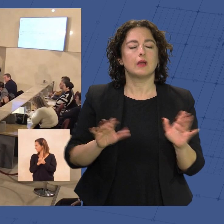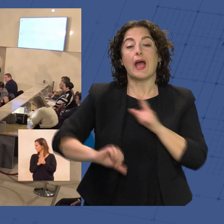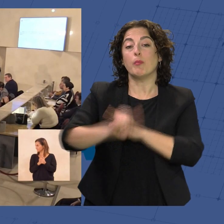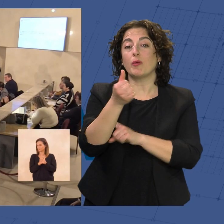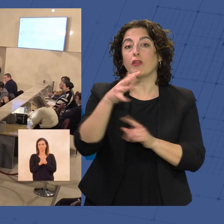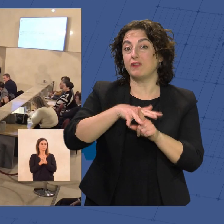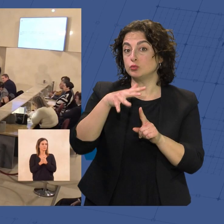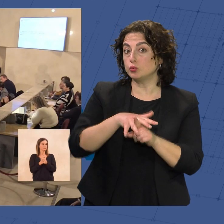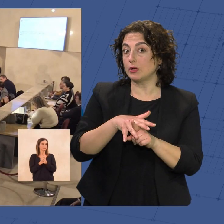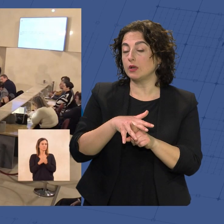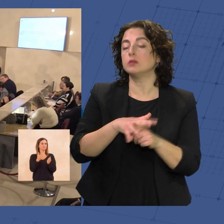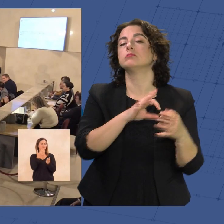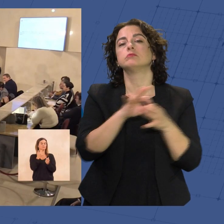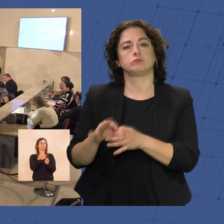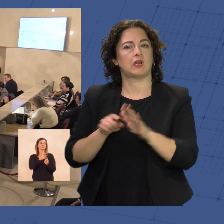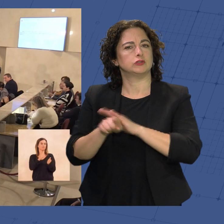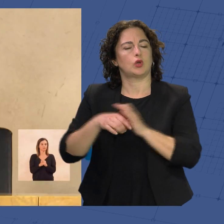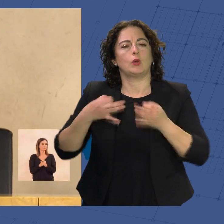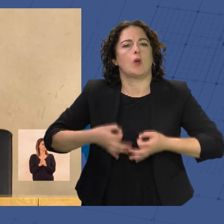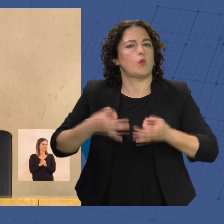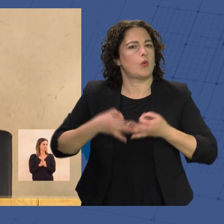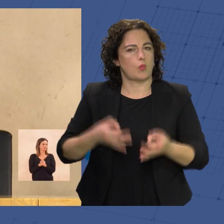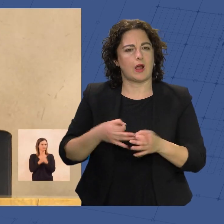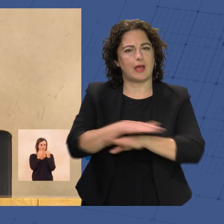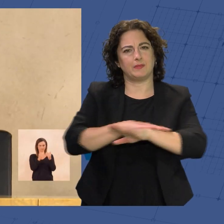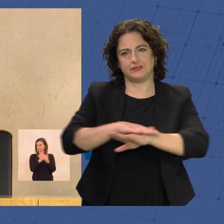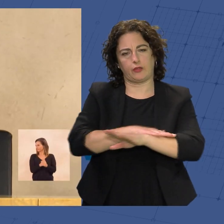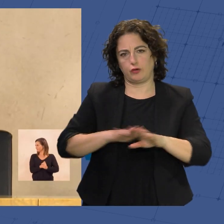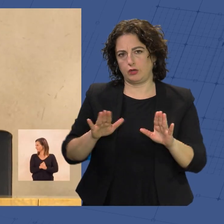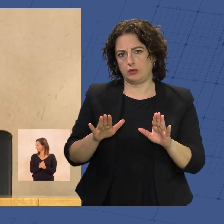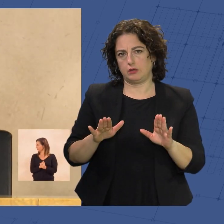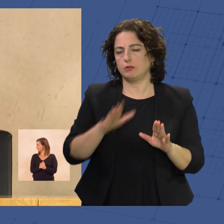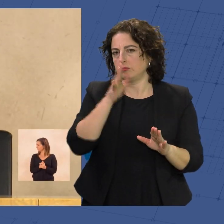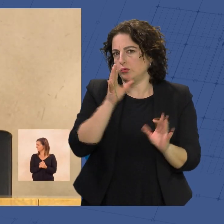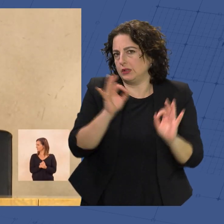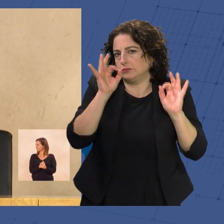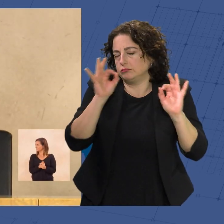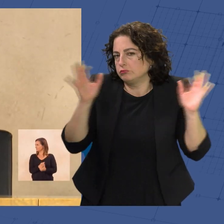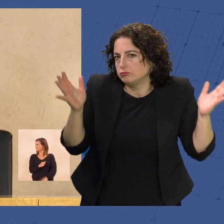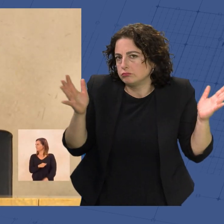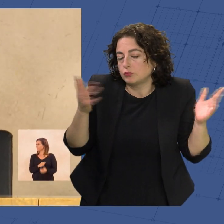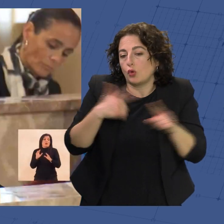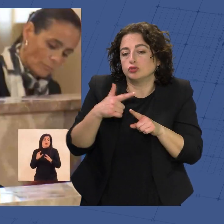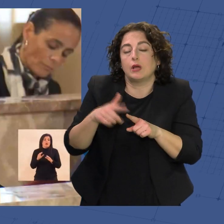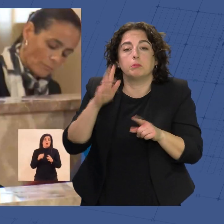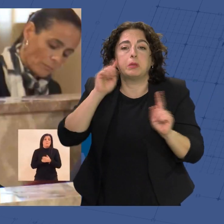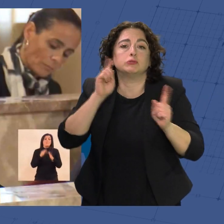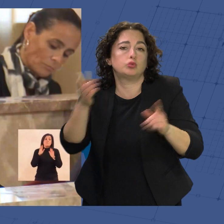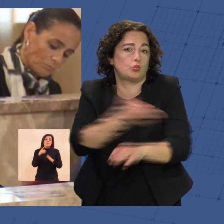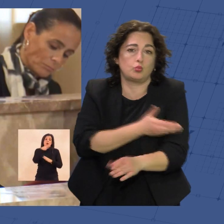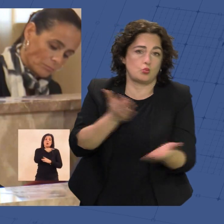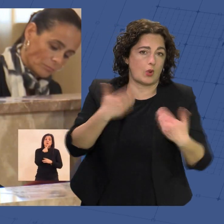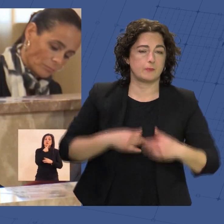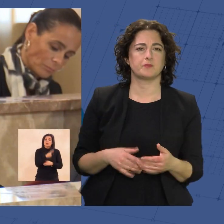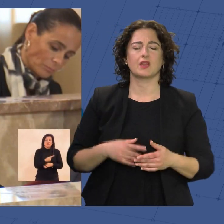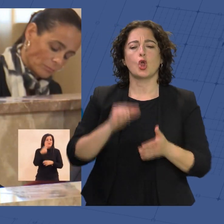estas facturas responde a la gestión habitual de las administraciones ante hechos puntuales que no se pueden prever. Que no hay contrato a